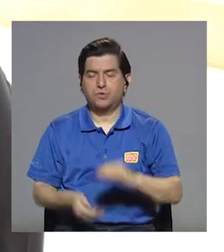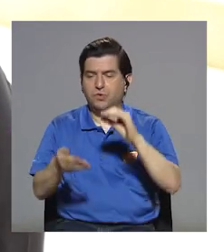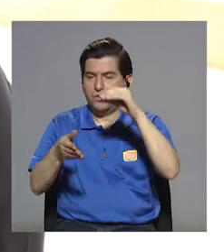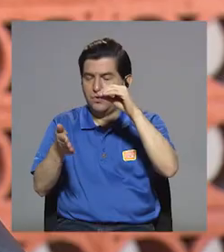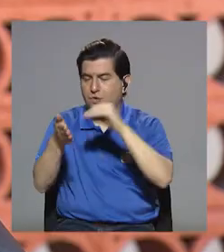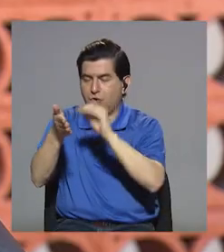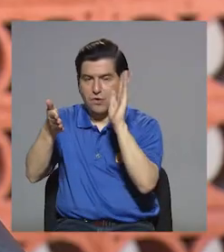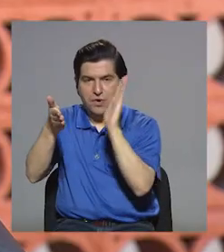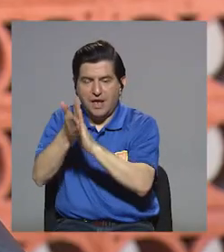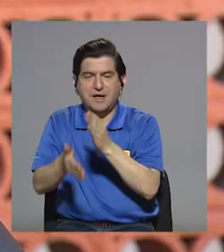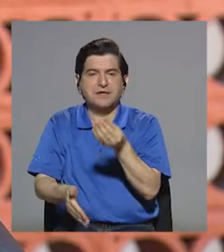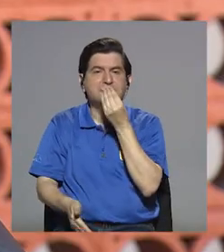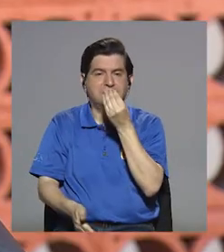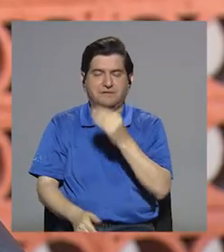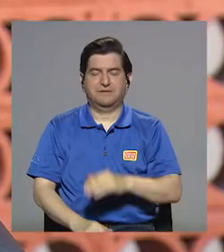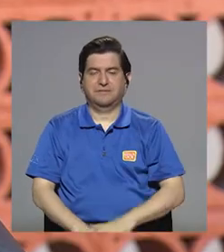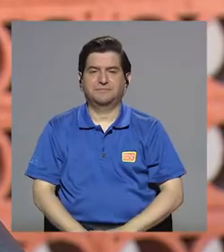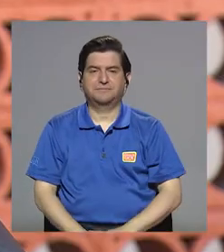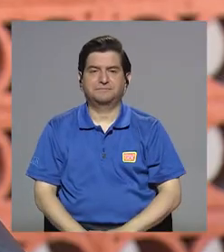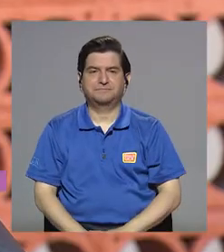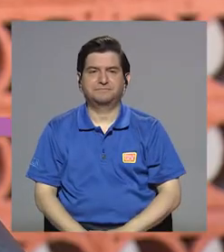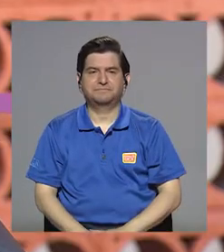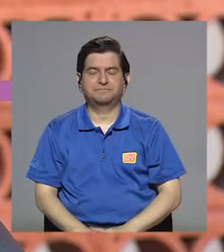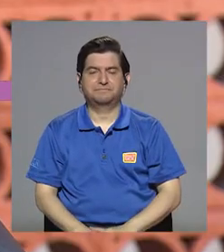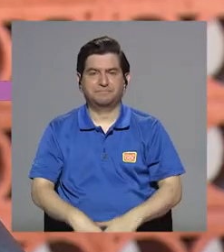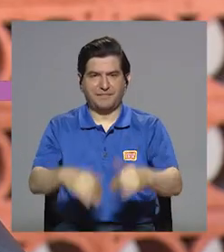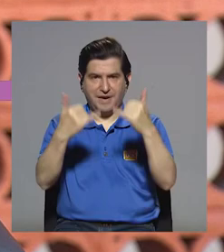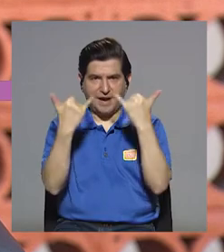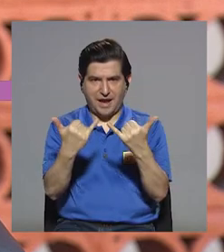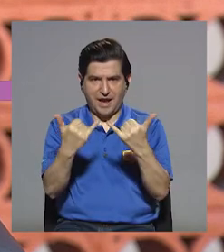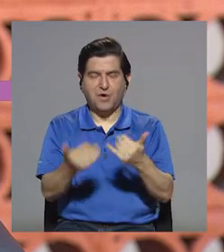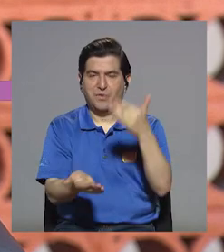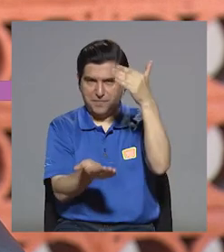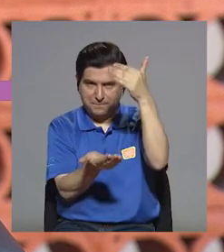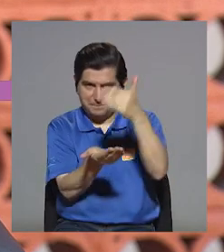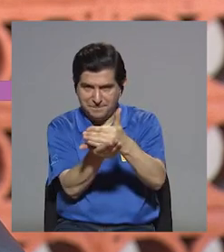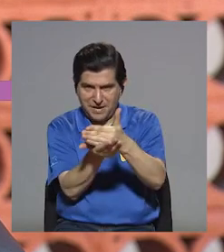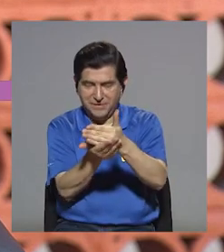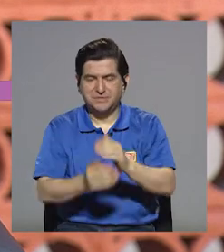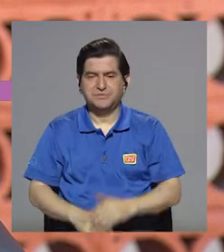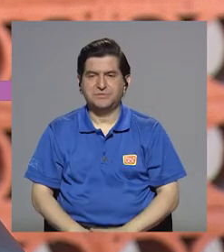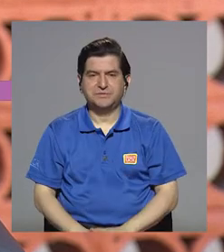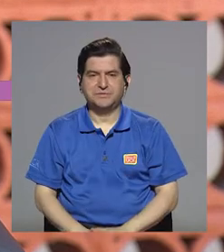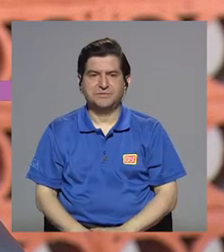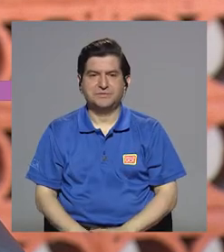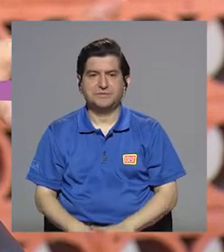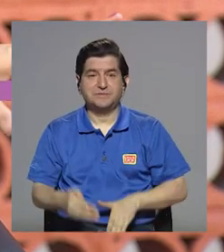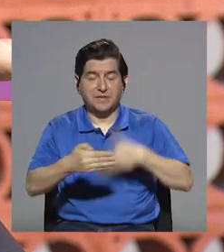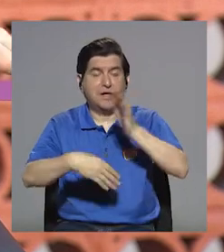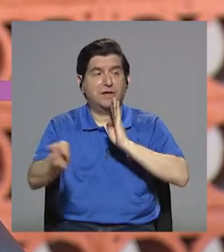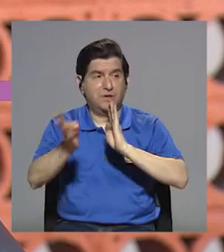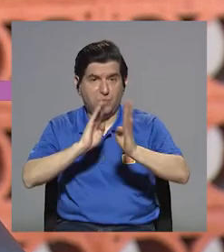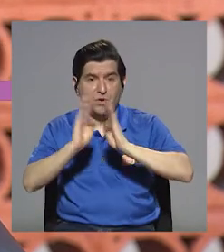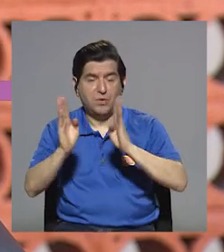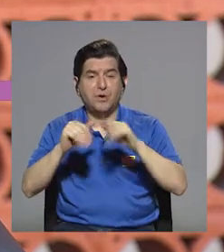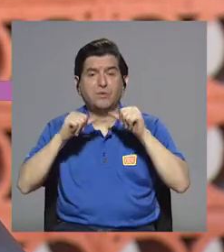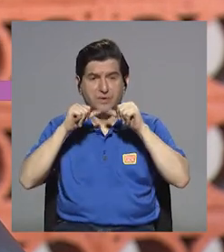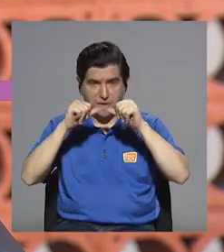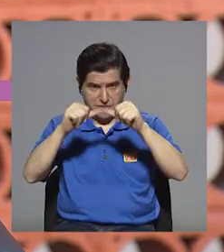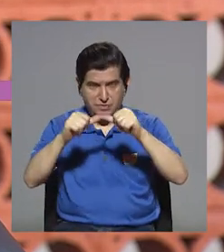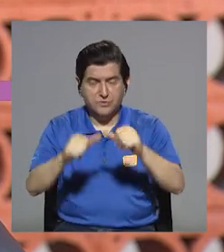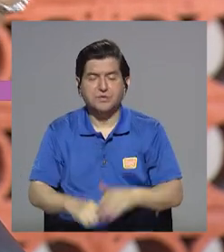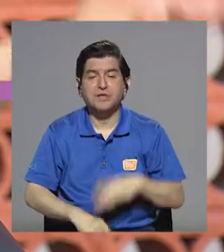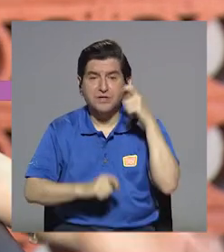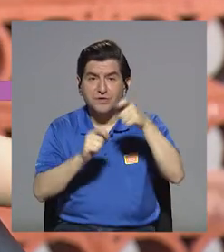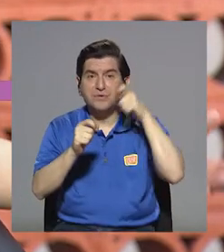nutricional. Ok, ya casi vemos. Entonces, bueno, vamos a hacer una pausa en este segmento. Vamos a seguir conversando entonces